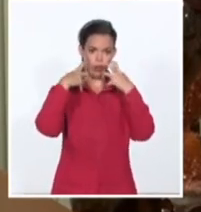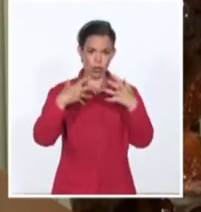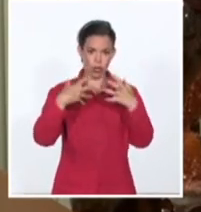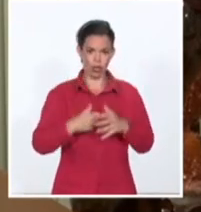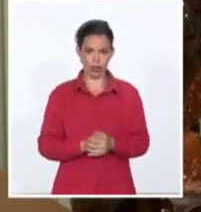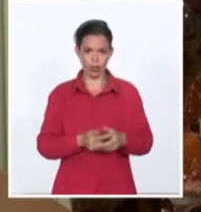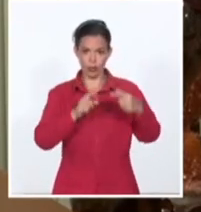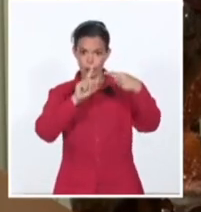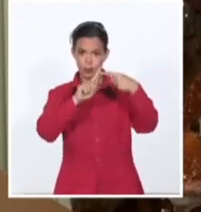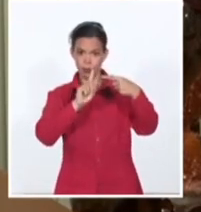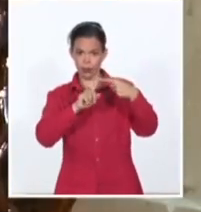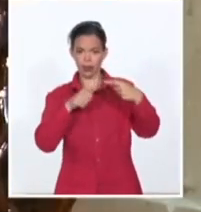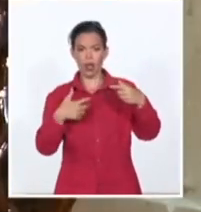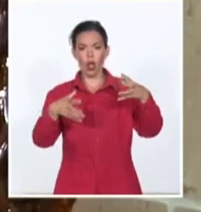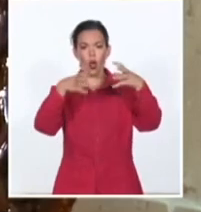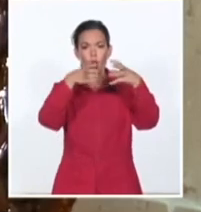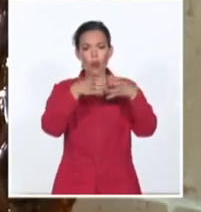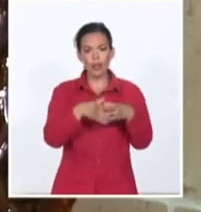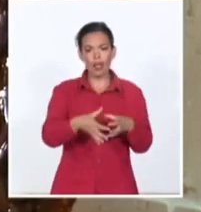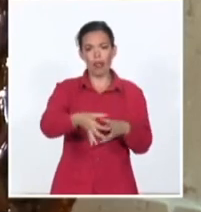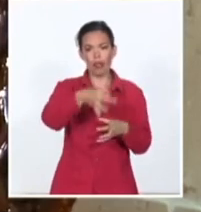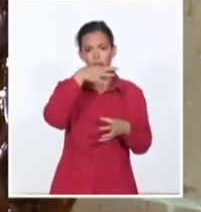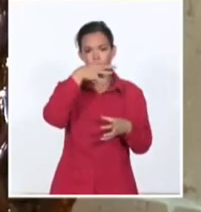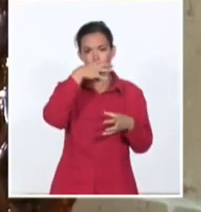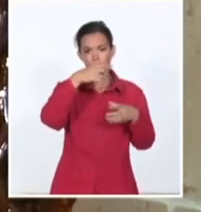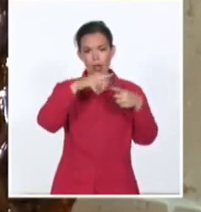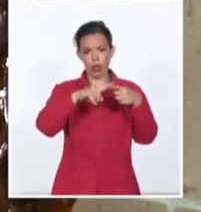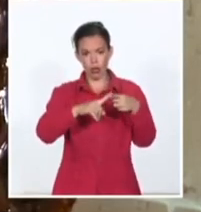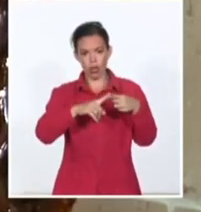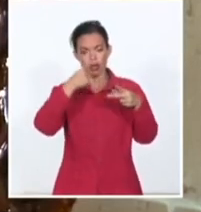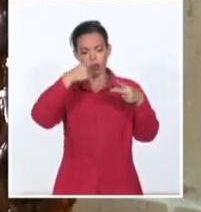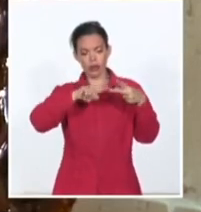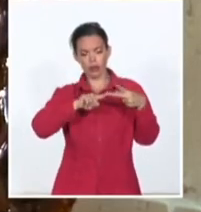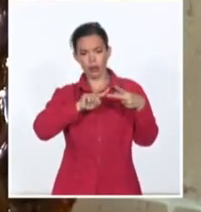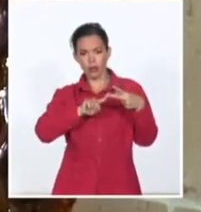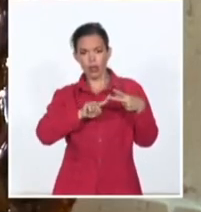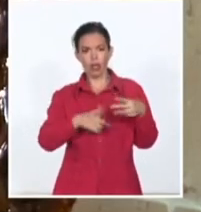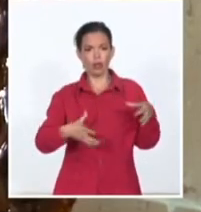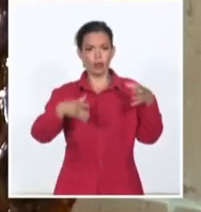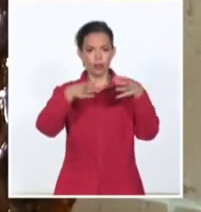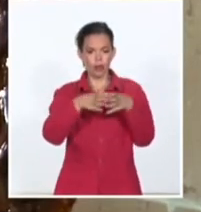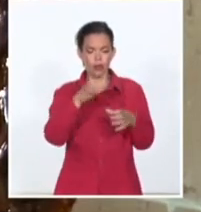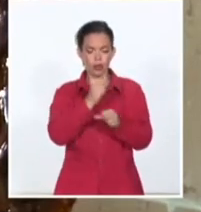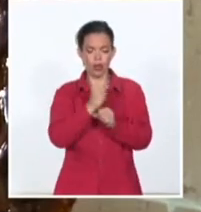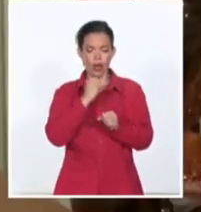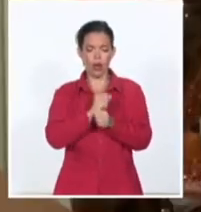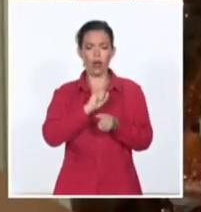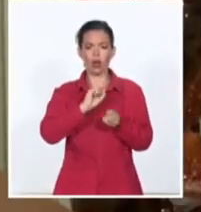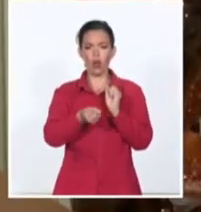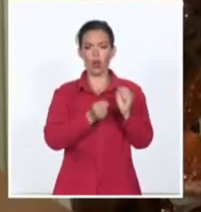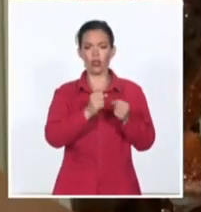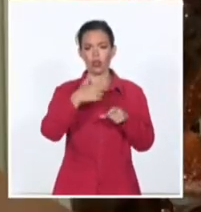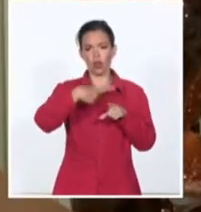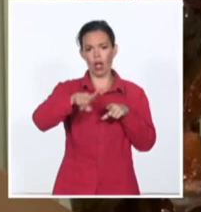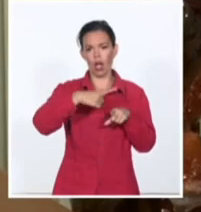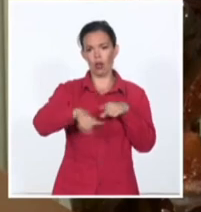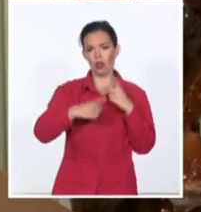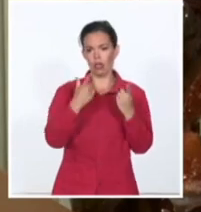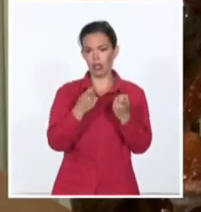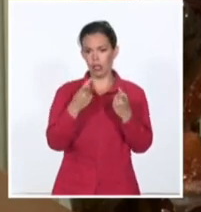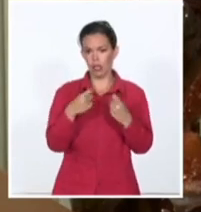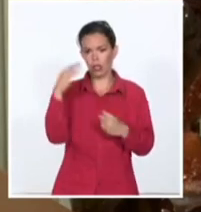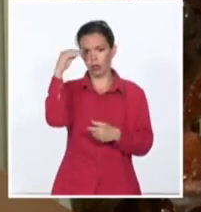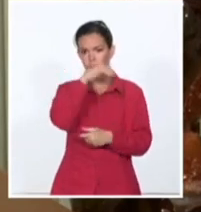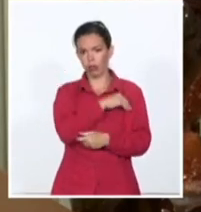Unión. Uno es el comité de farmacopea y el otro es el grupo de trabajo de las regulaciones de los equipos médicos. El Estado observador no